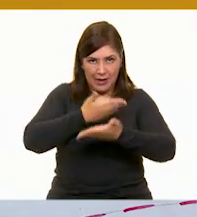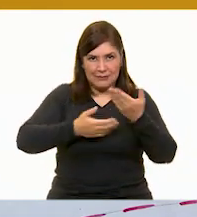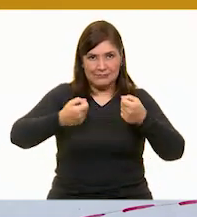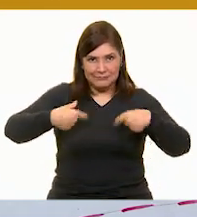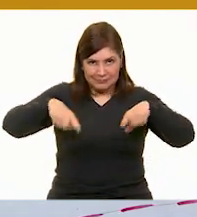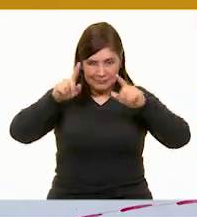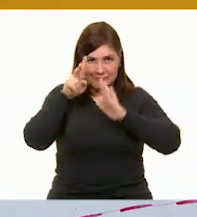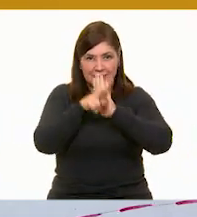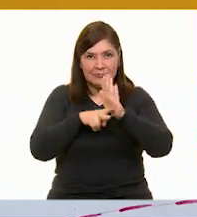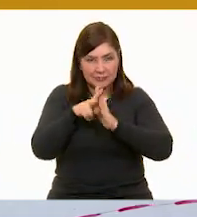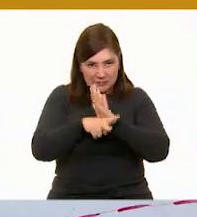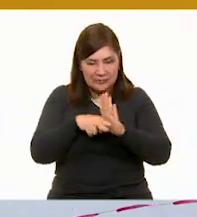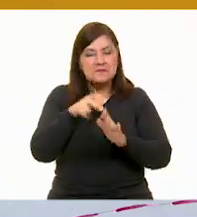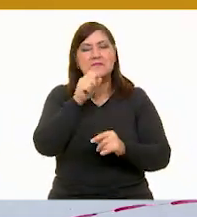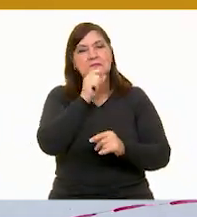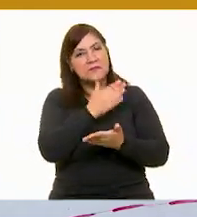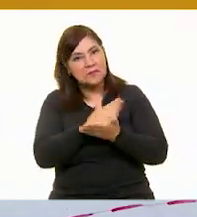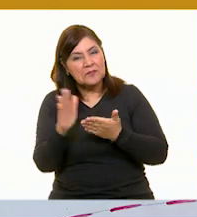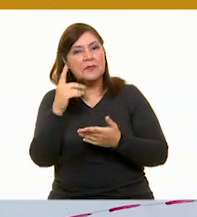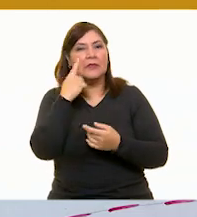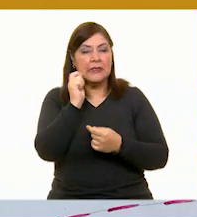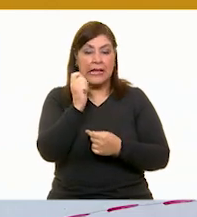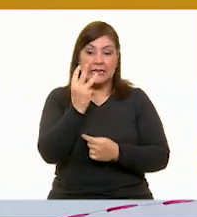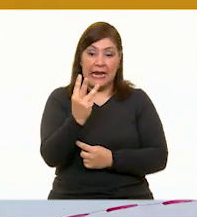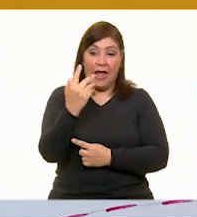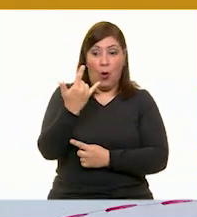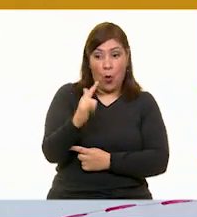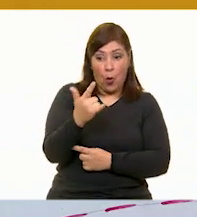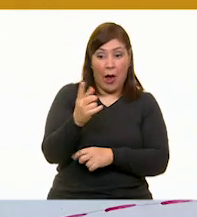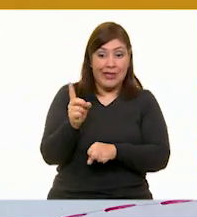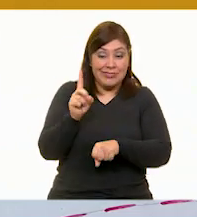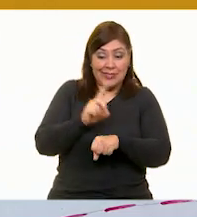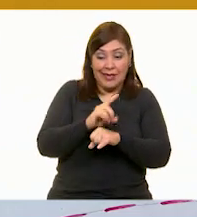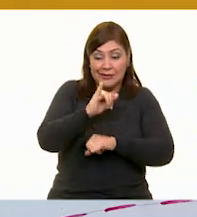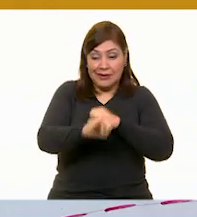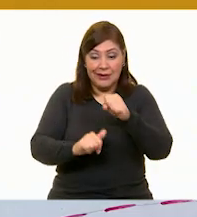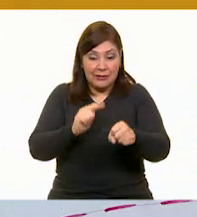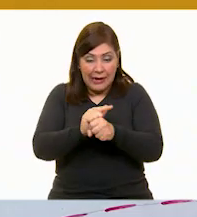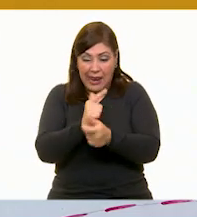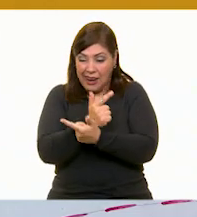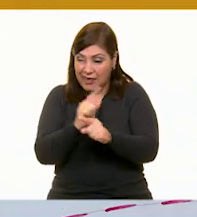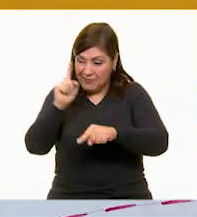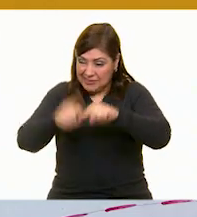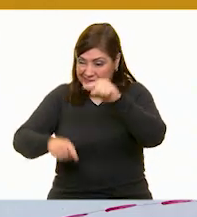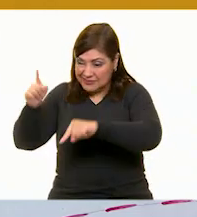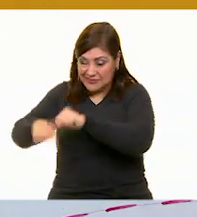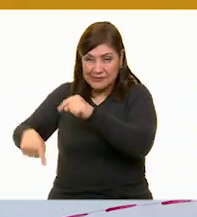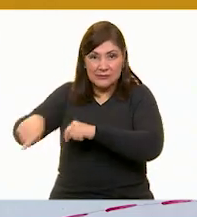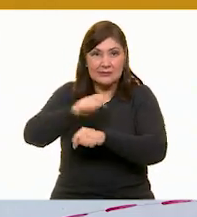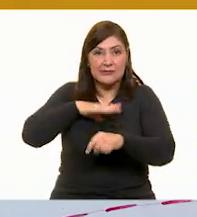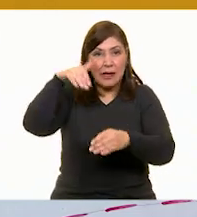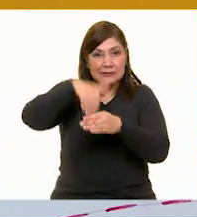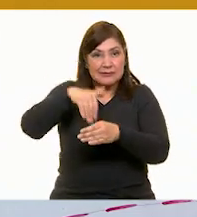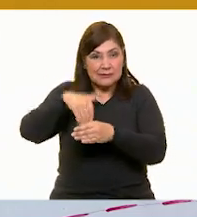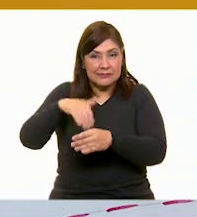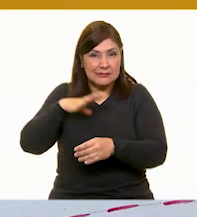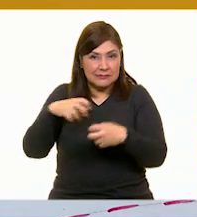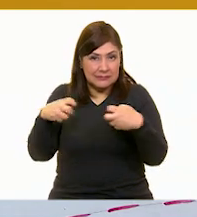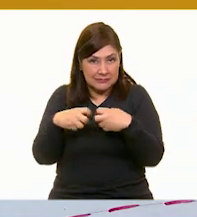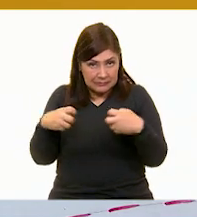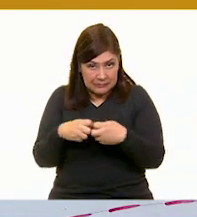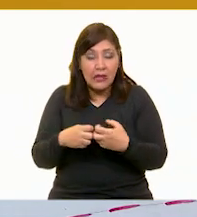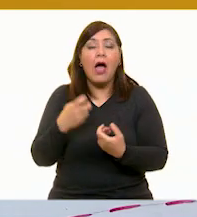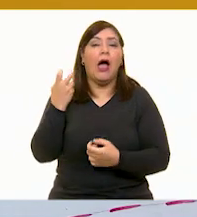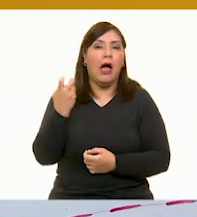y además de enseñarnos que el 3 de julio es el Día Internacional Libre de Bolsas de Plástico, nos da información